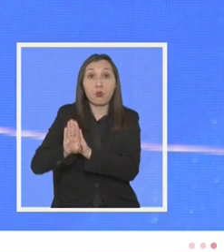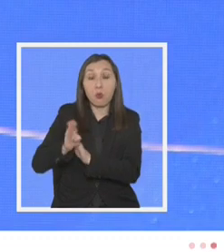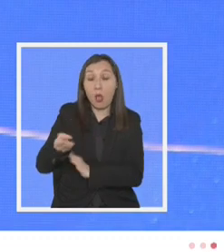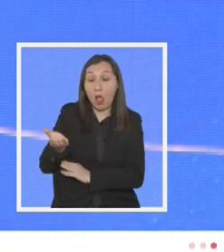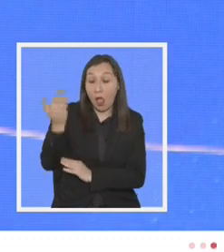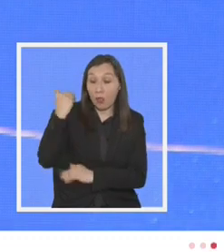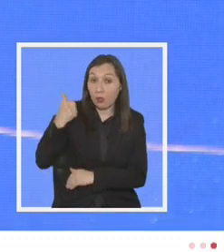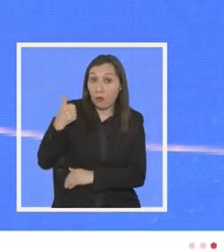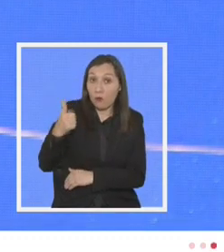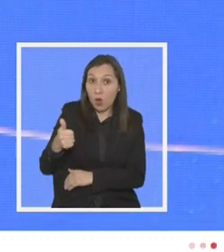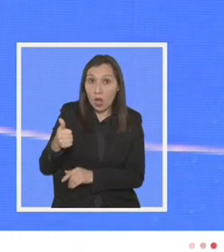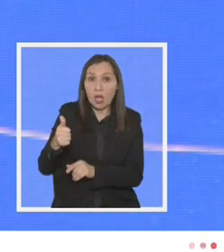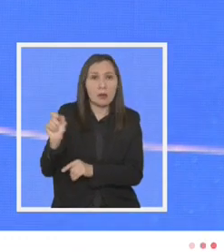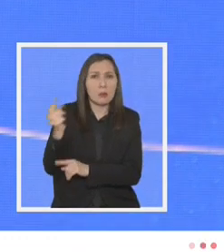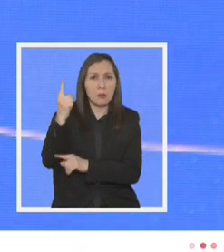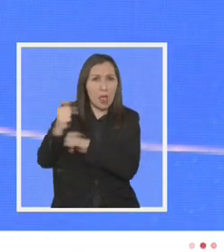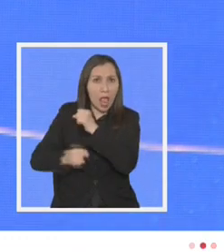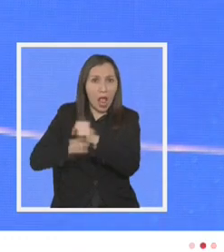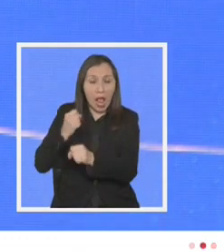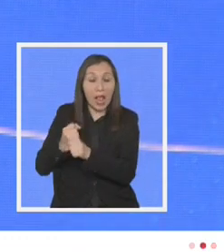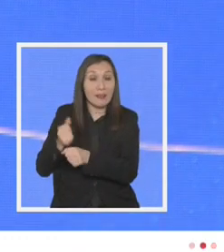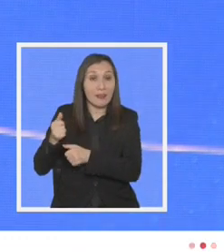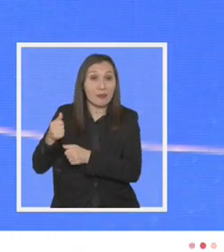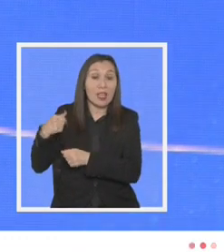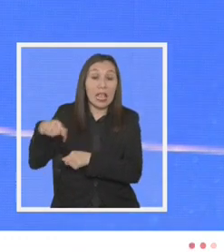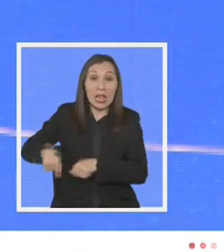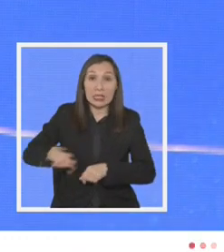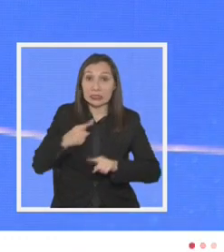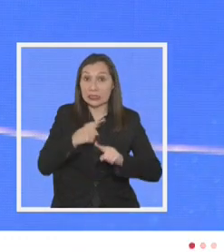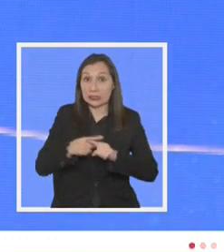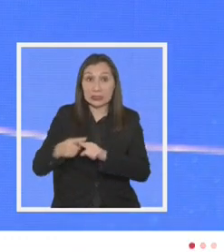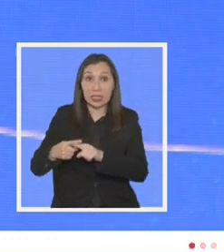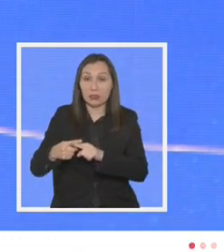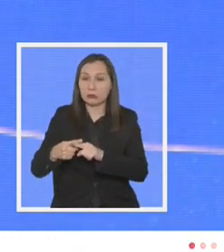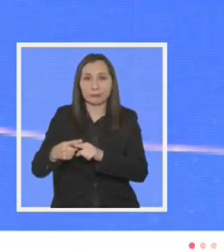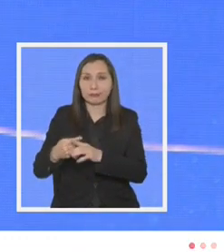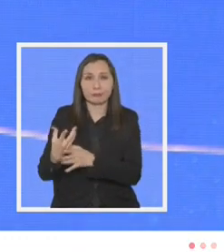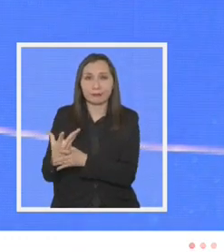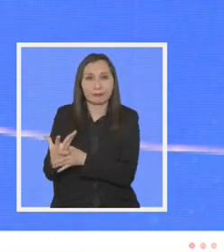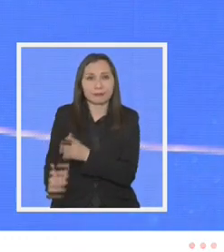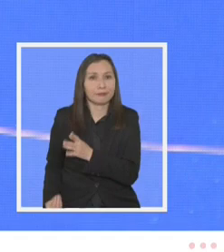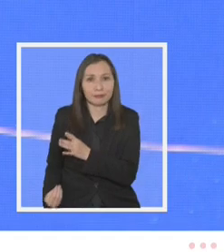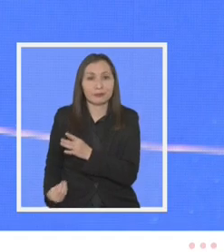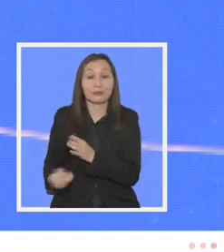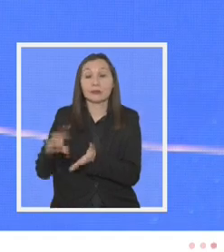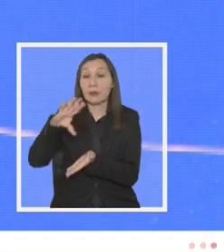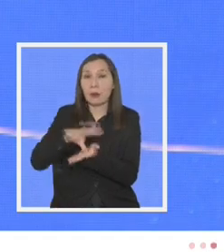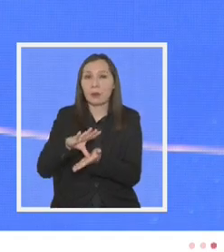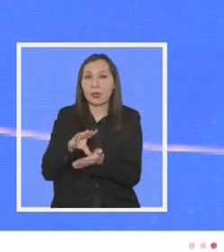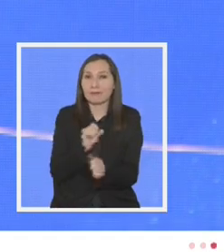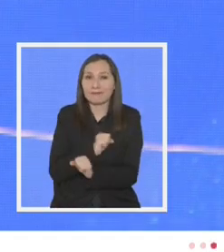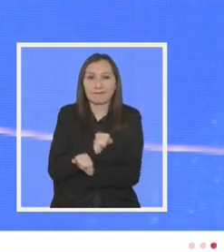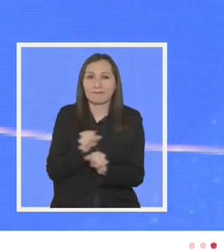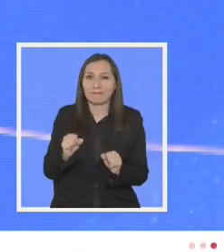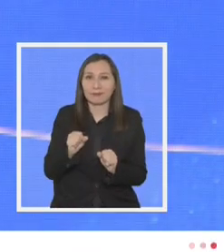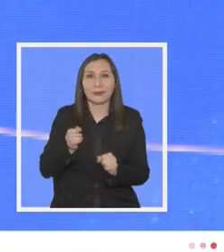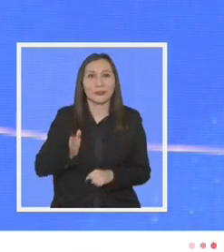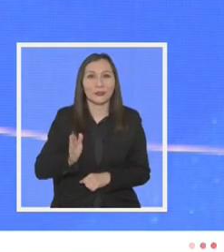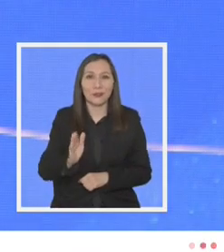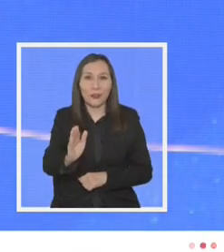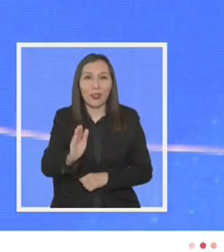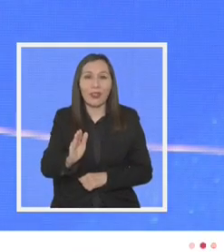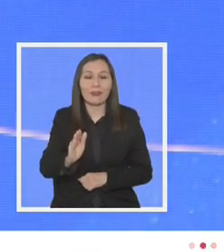efectiva durante los primeros años de este siglo se agotó y como país no hemos sido capaces aún